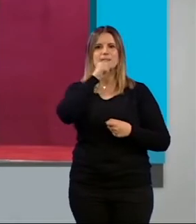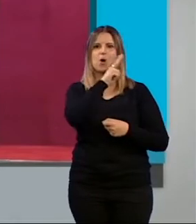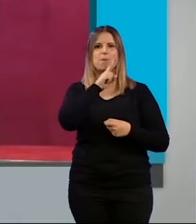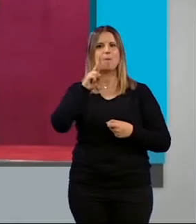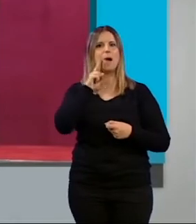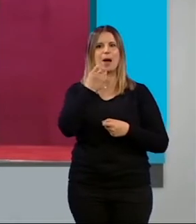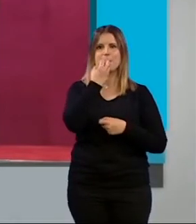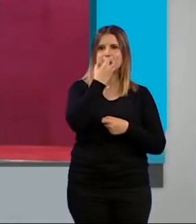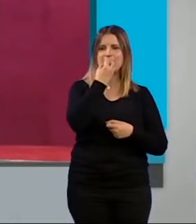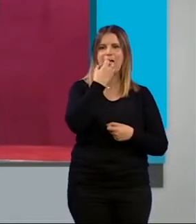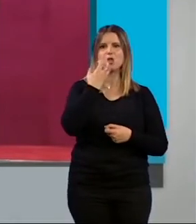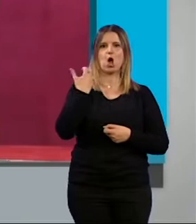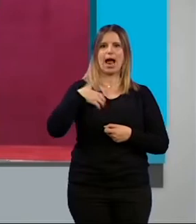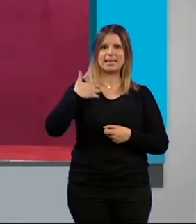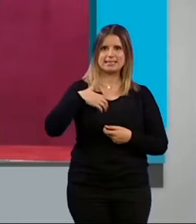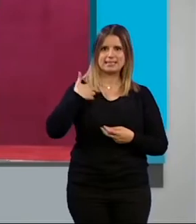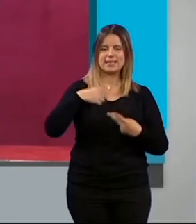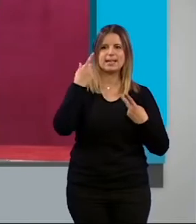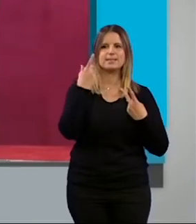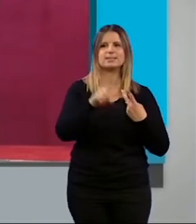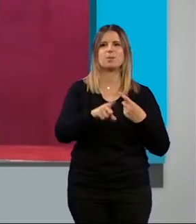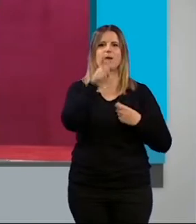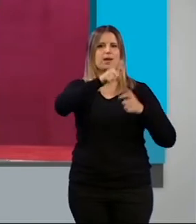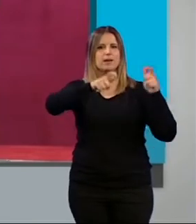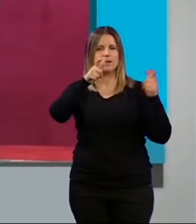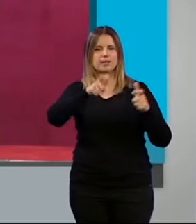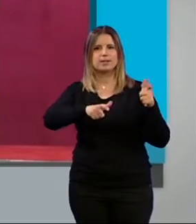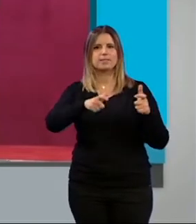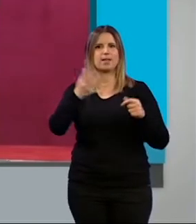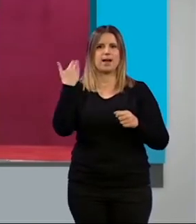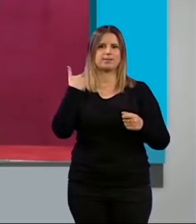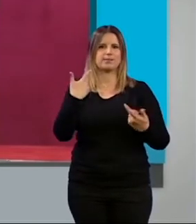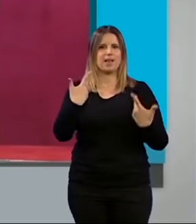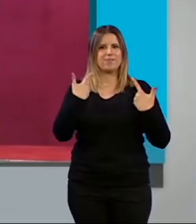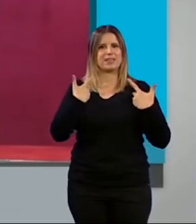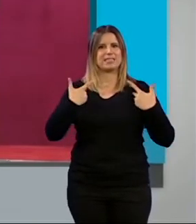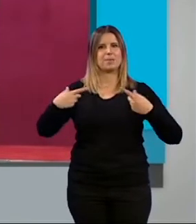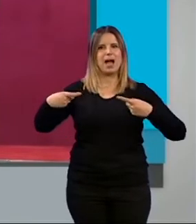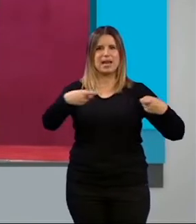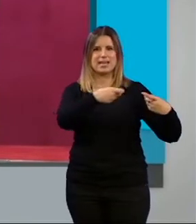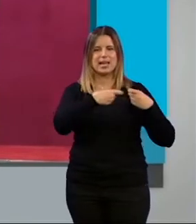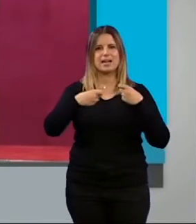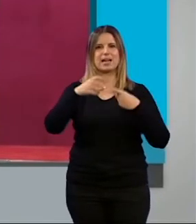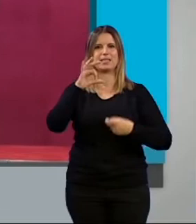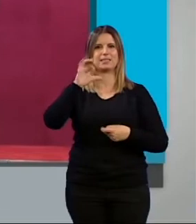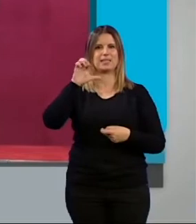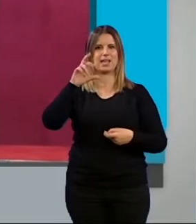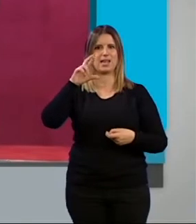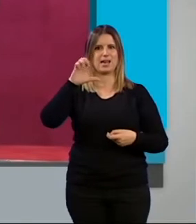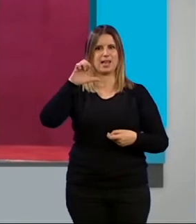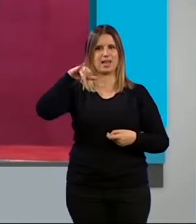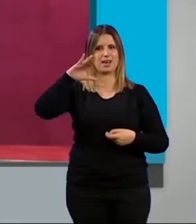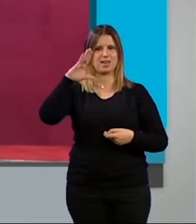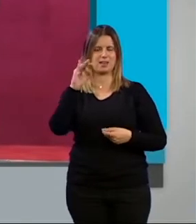argentinas ha logrado cantar a la gente que era víctima de la guerra en Sebrenica o sea que tiene tenía